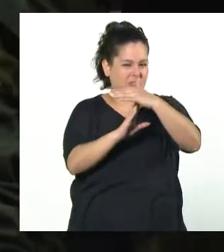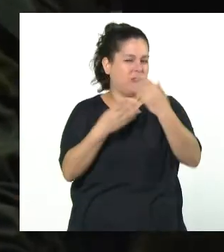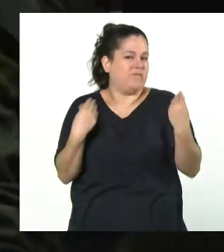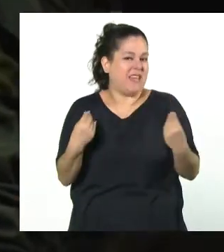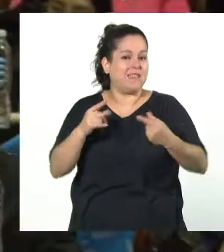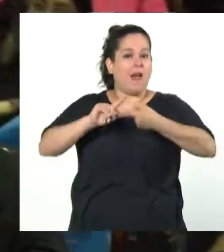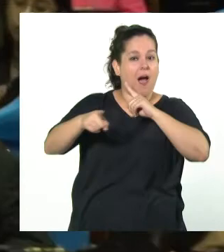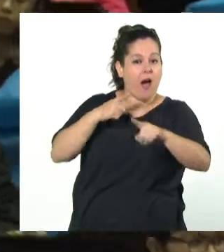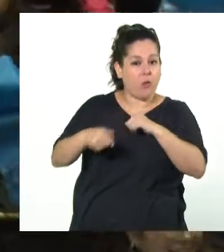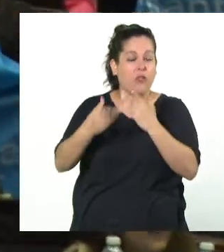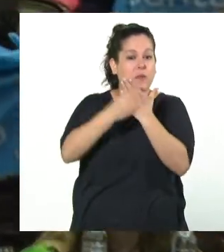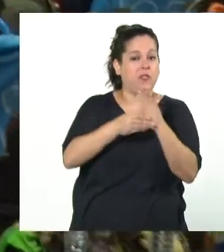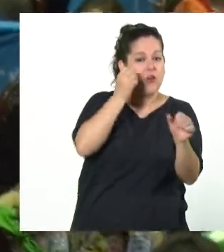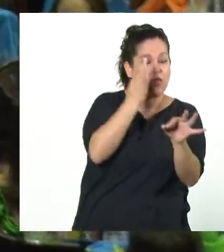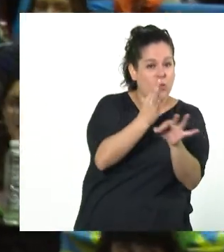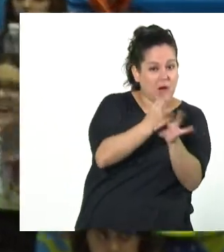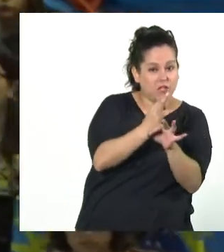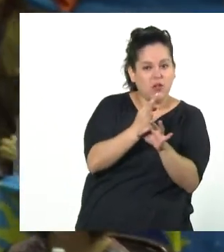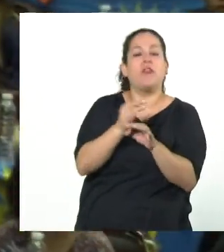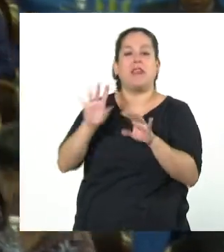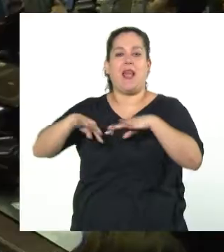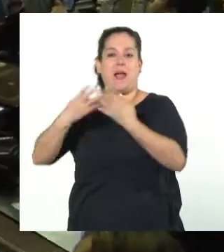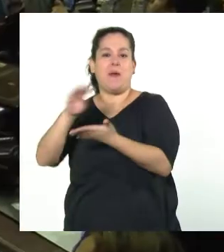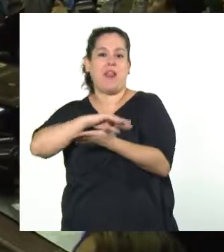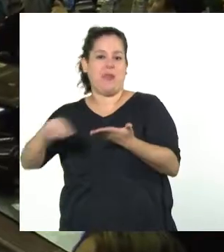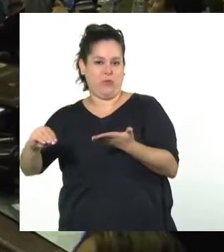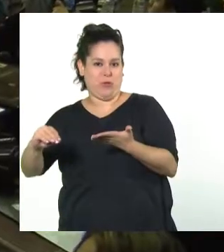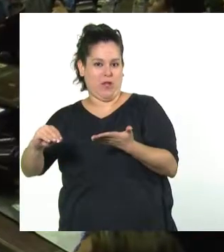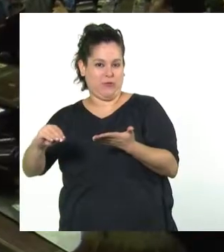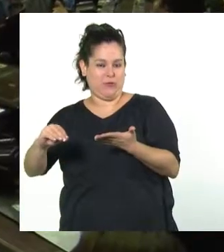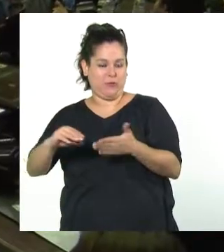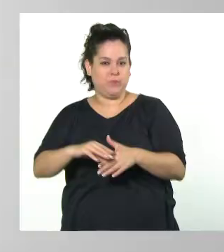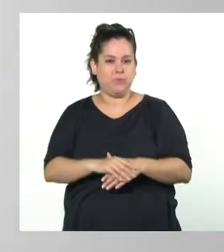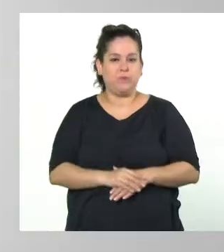convenio entre el Ministerio de Educación de la Nación y la Cámara de Diputados de la Nación.